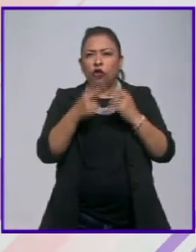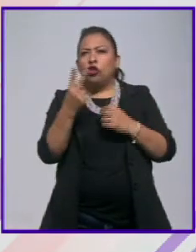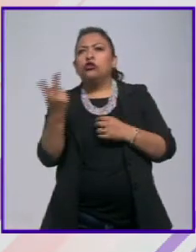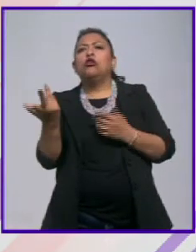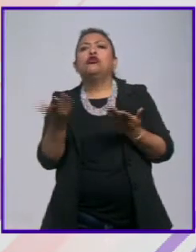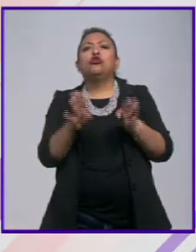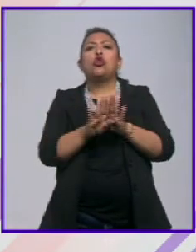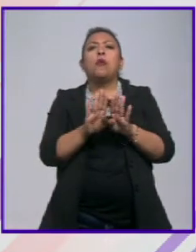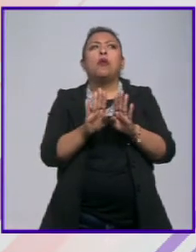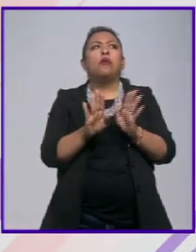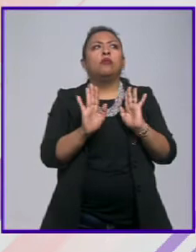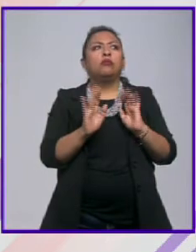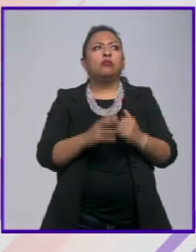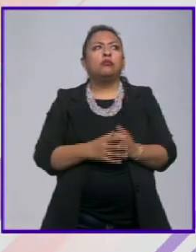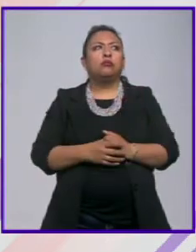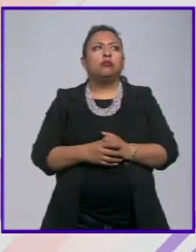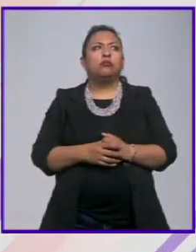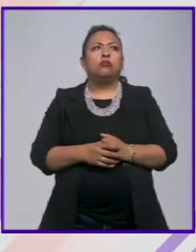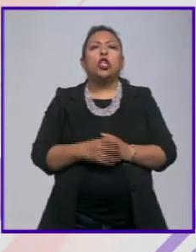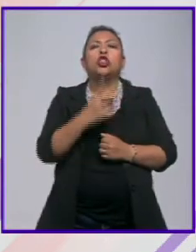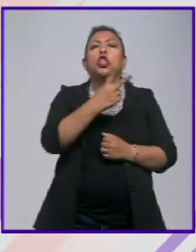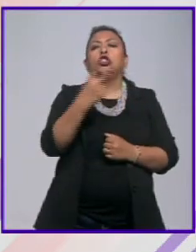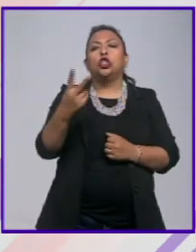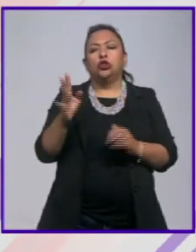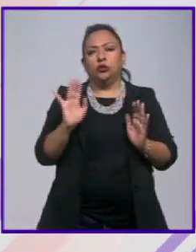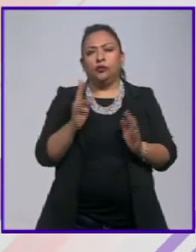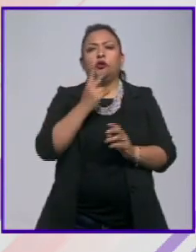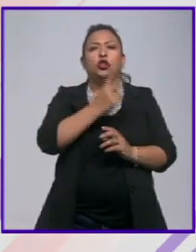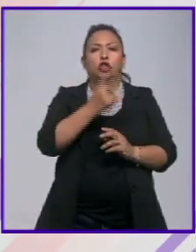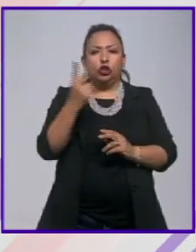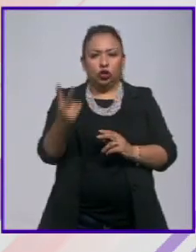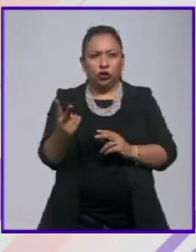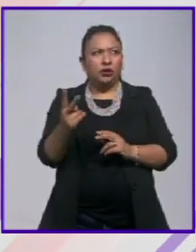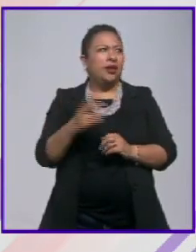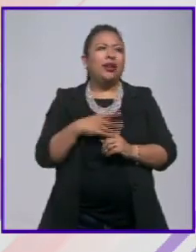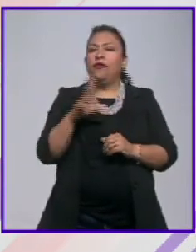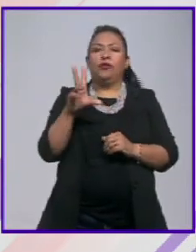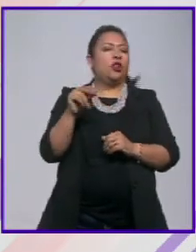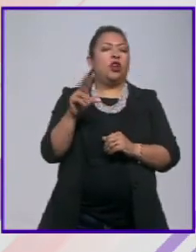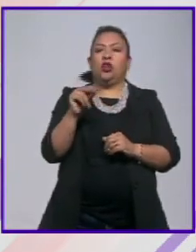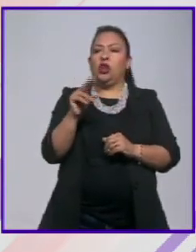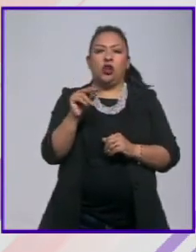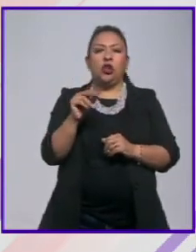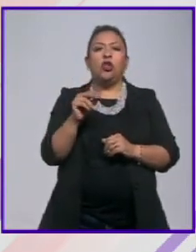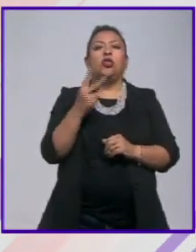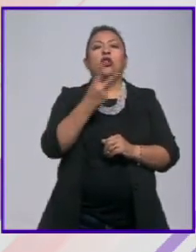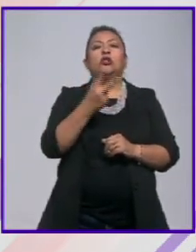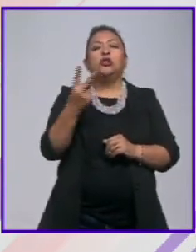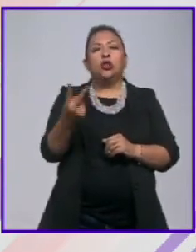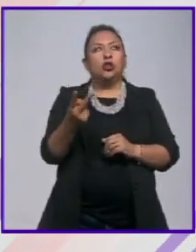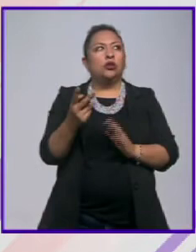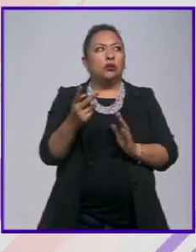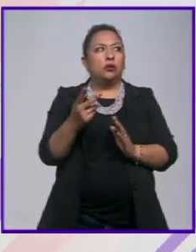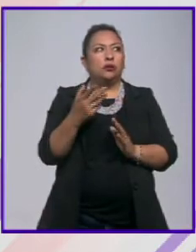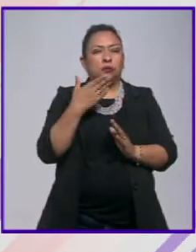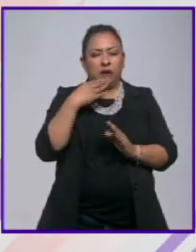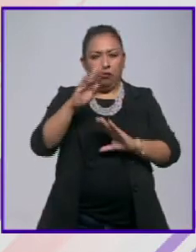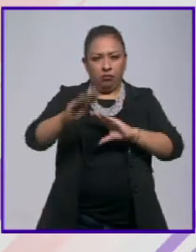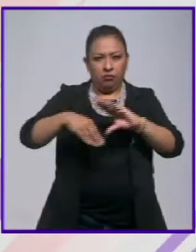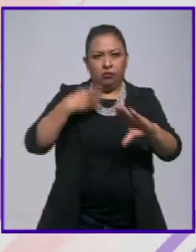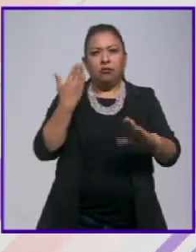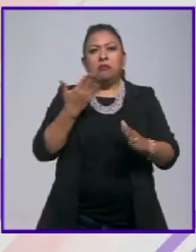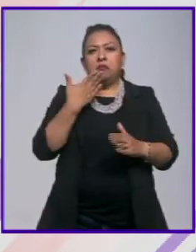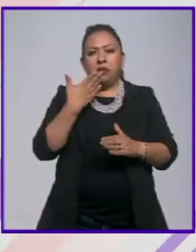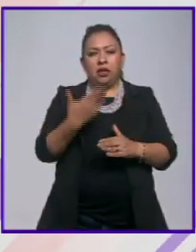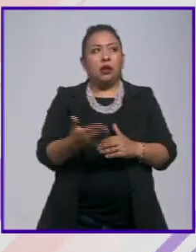o cómo le hacemos yo digo que dos y dos dos y dos no no nos dicen dos y dos para que valga la pena enviar el correo señor